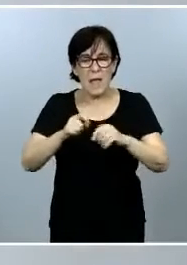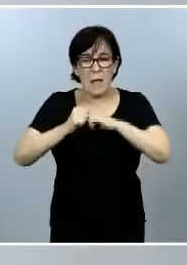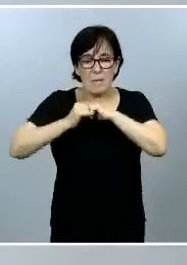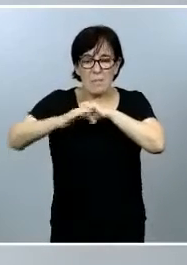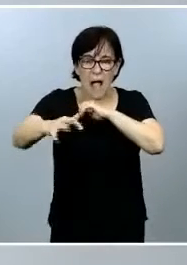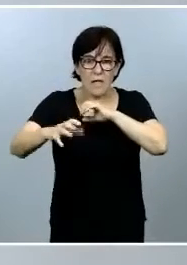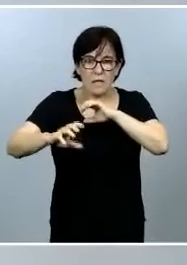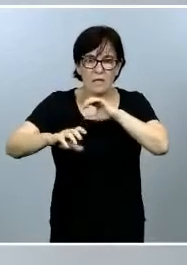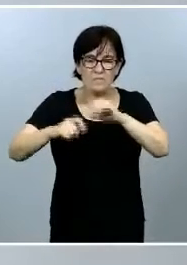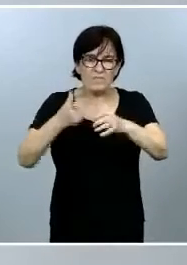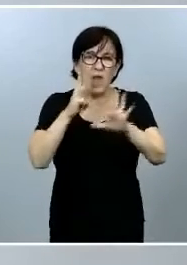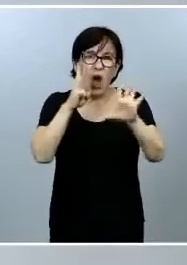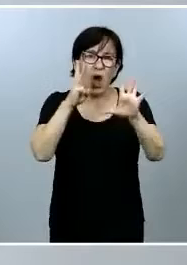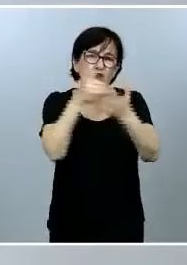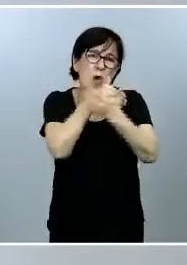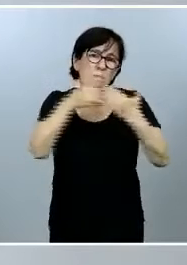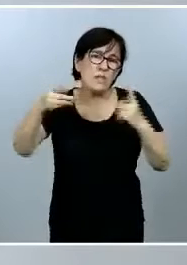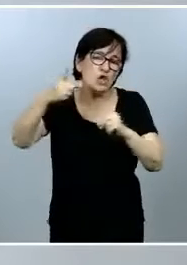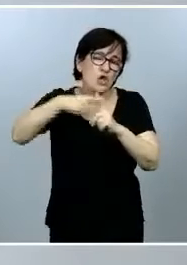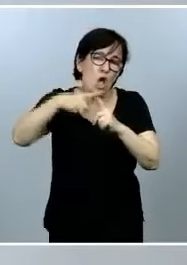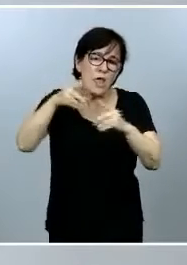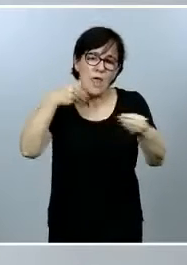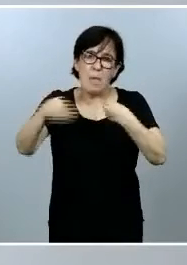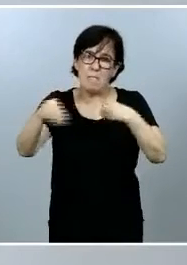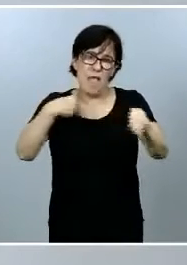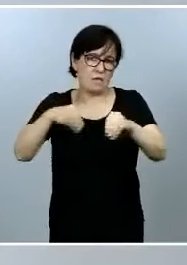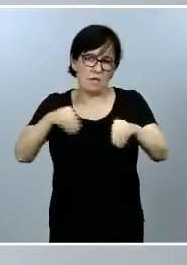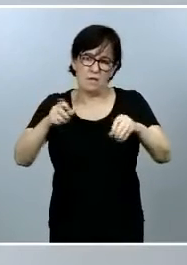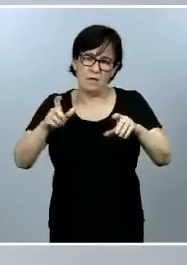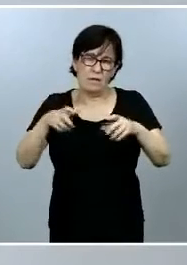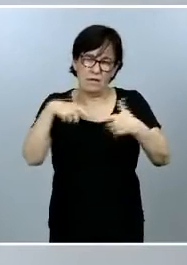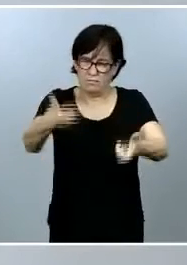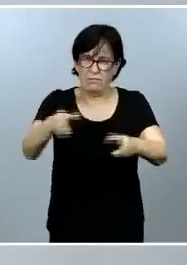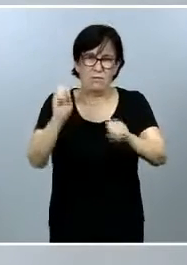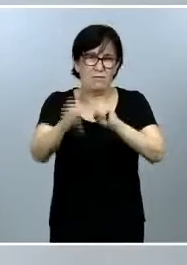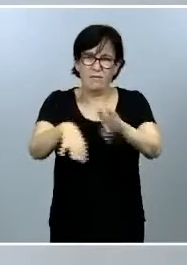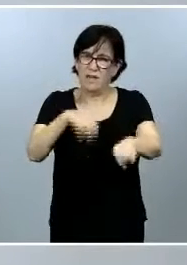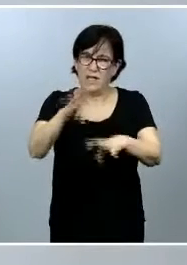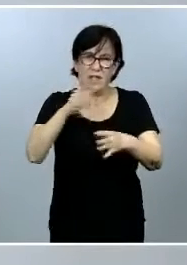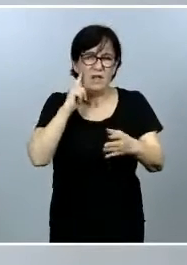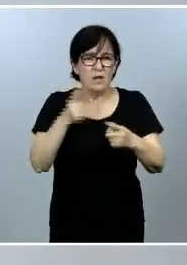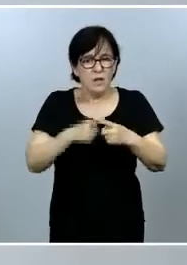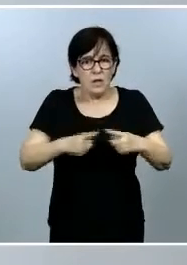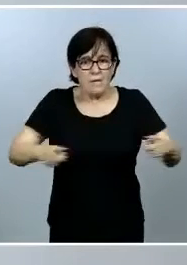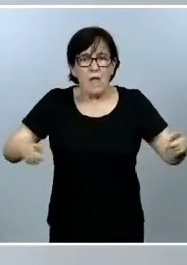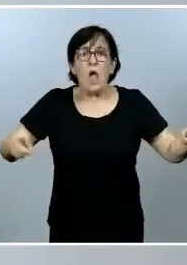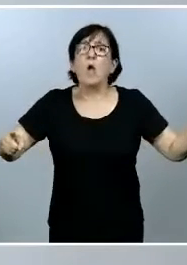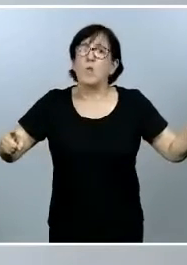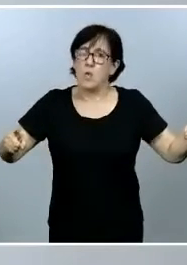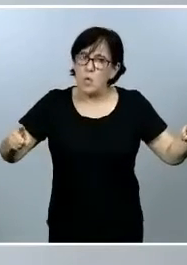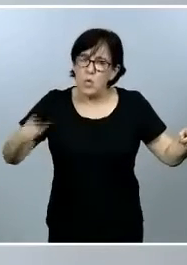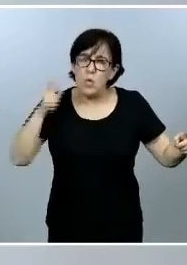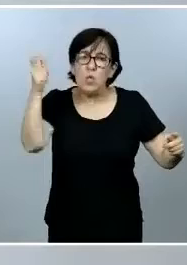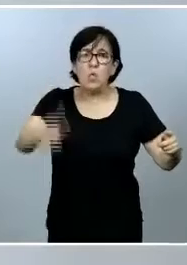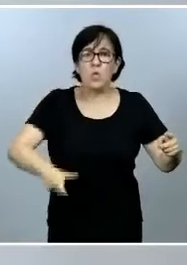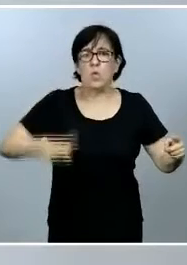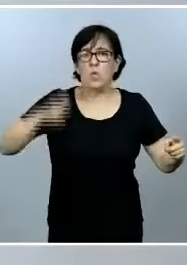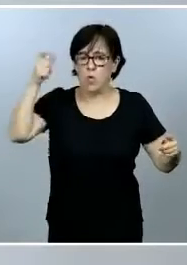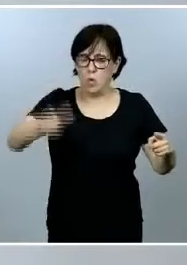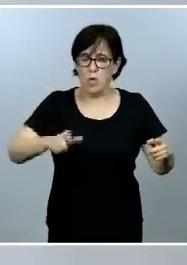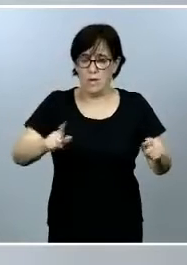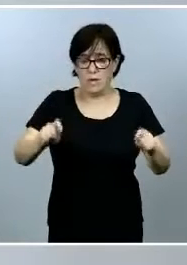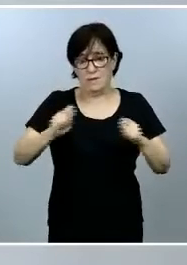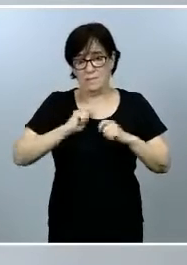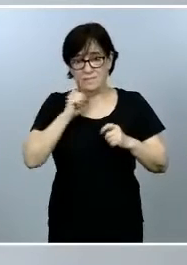millones de toneladas de plástico, con una vida residual muy larga, que nos lleva, según